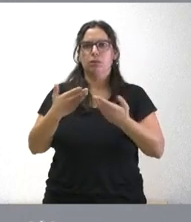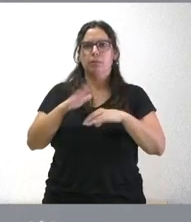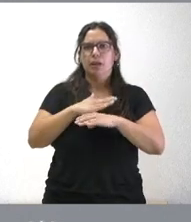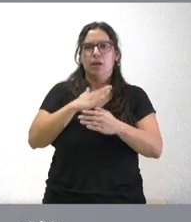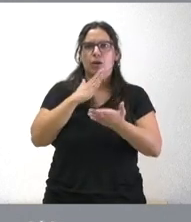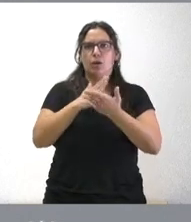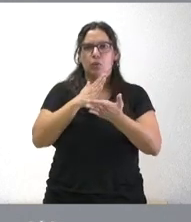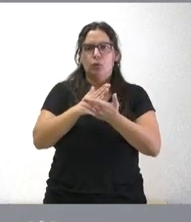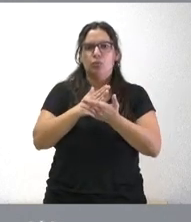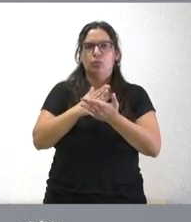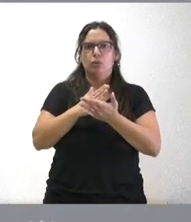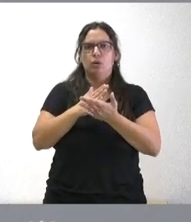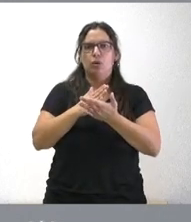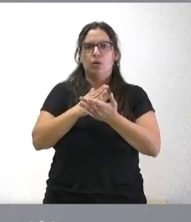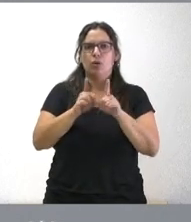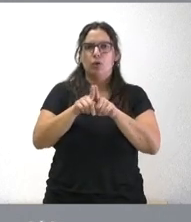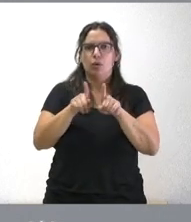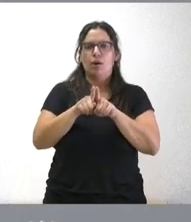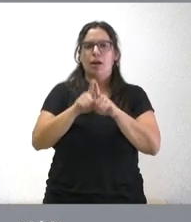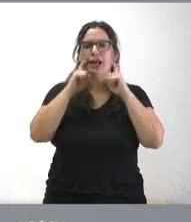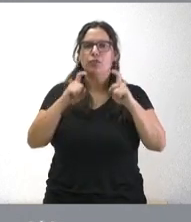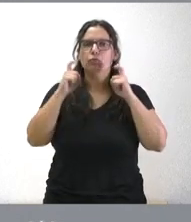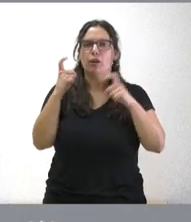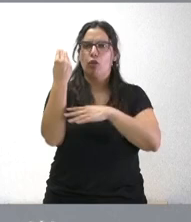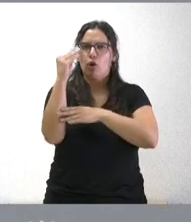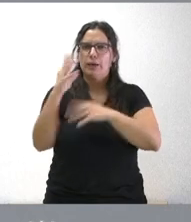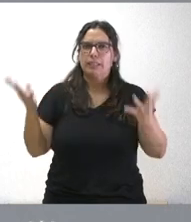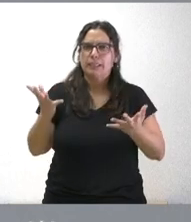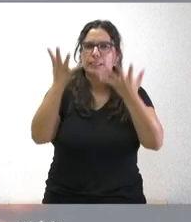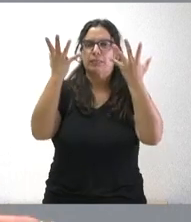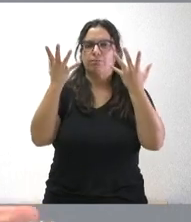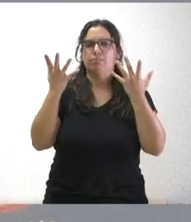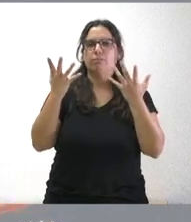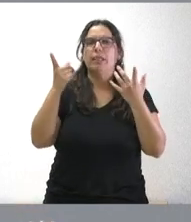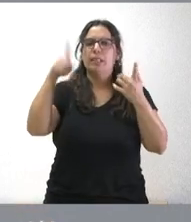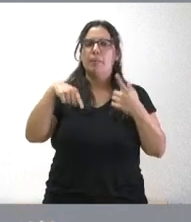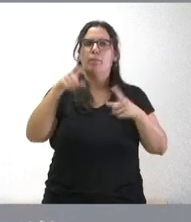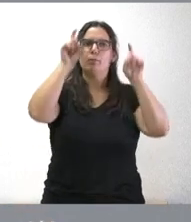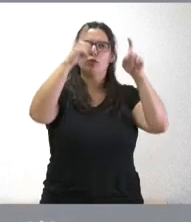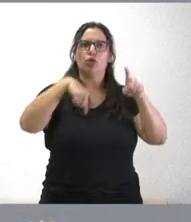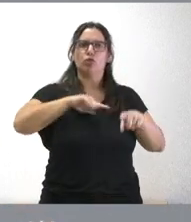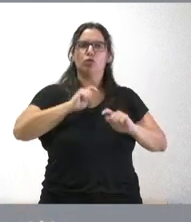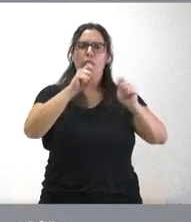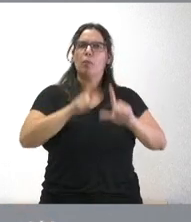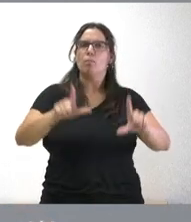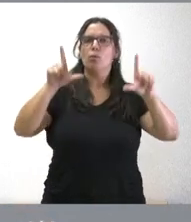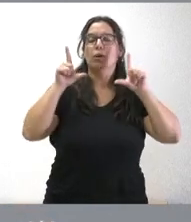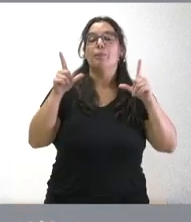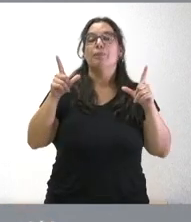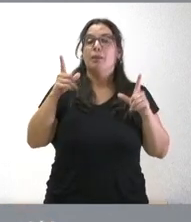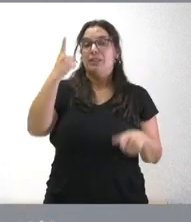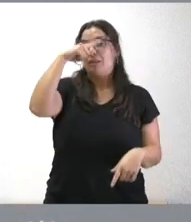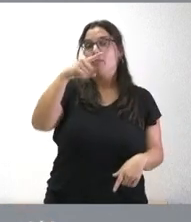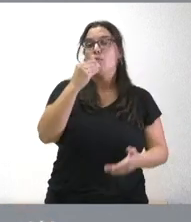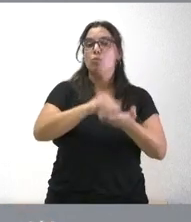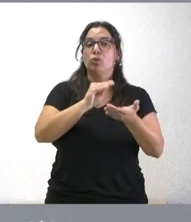mediante el esfuerzo de los jóvenes y por tanto dar un papel protagonista a los docentes y sabemos que mucho de esa dificultad